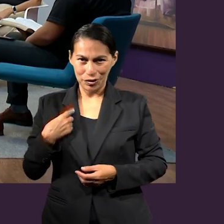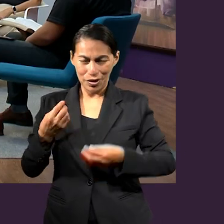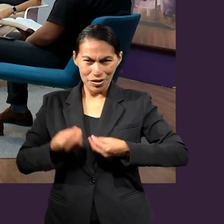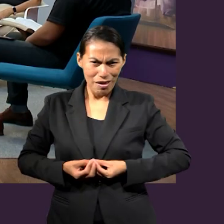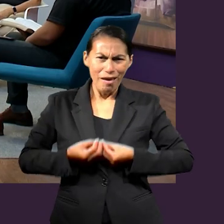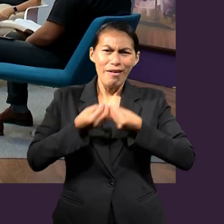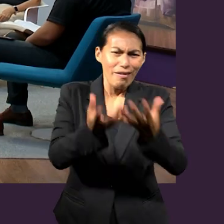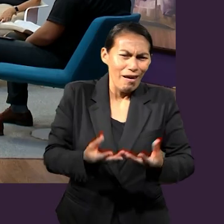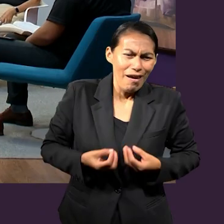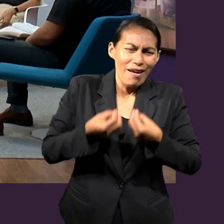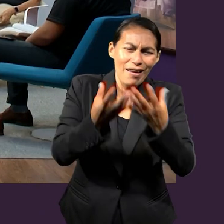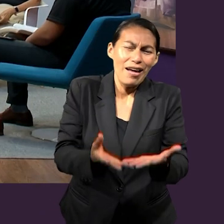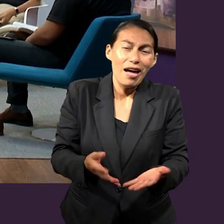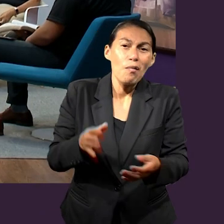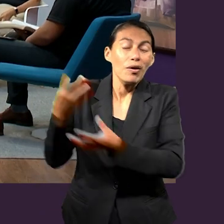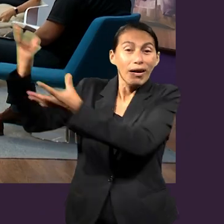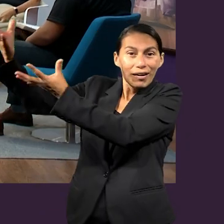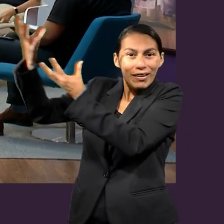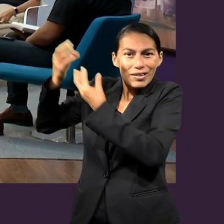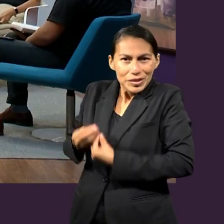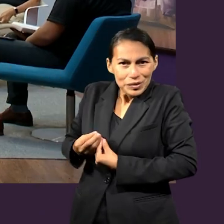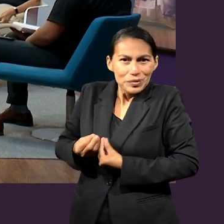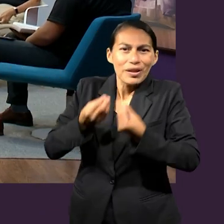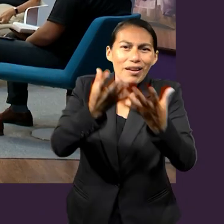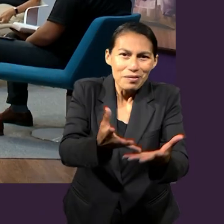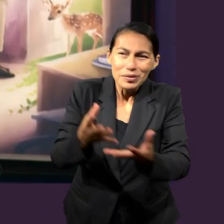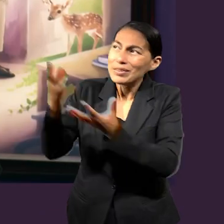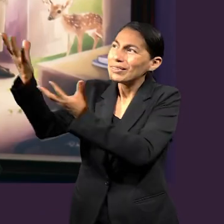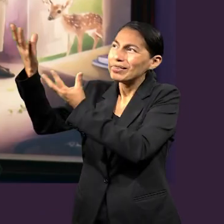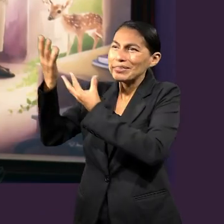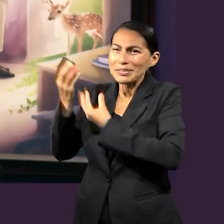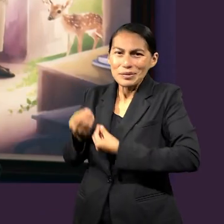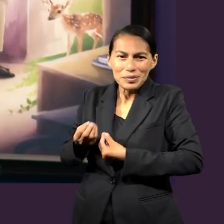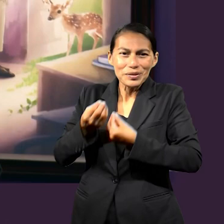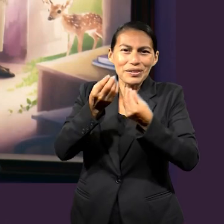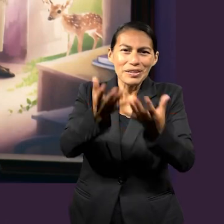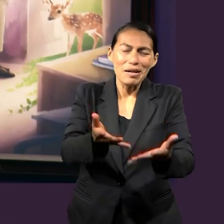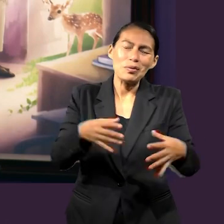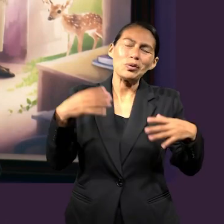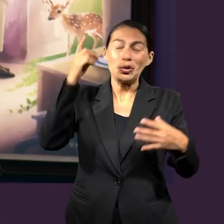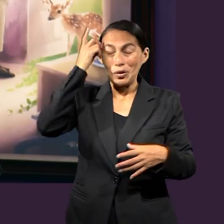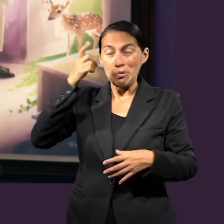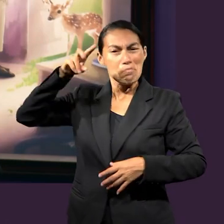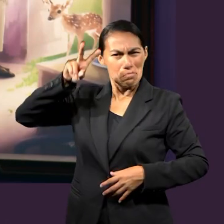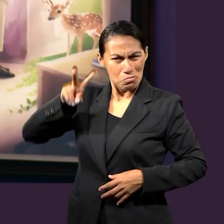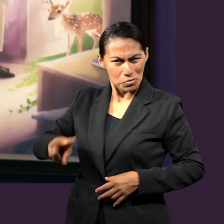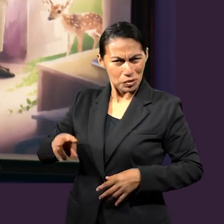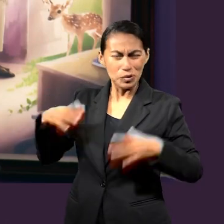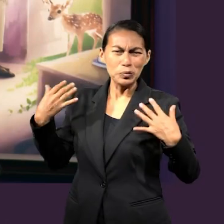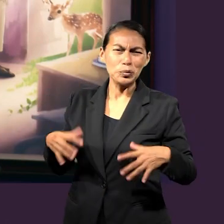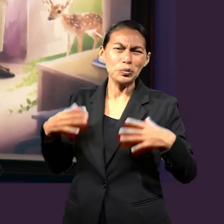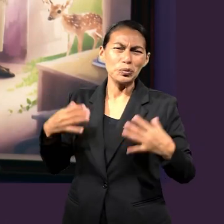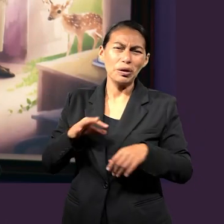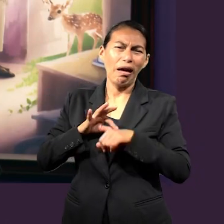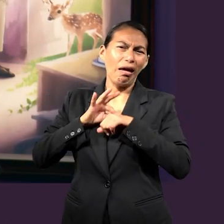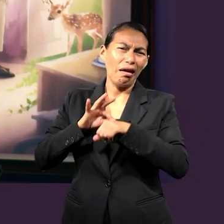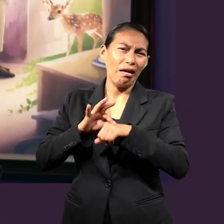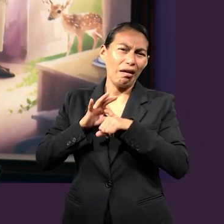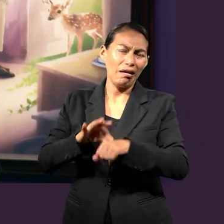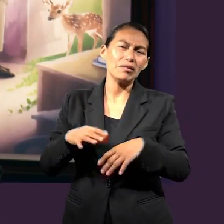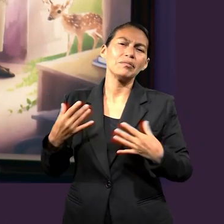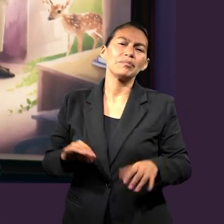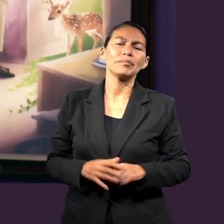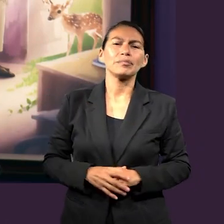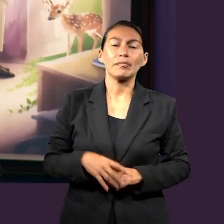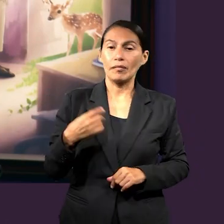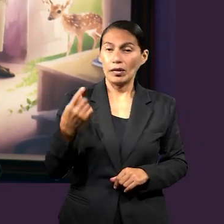favor de otros para que también comprendan de que, pues, Dios es una realidad también y que Dios siga haciendo de manera